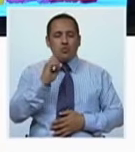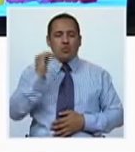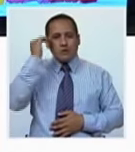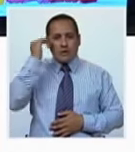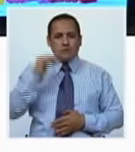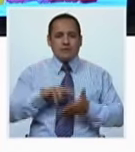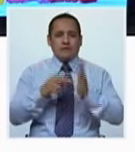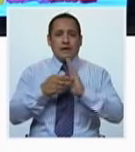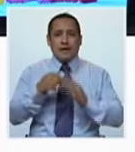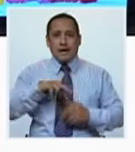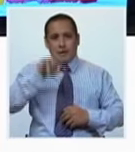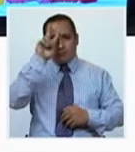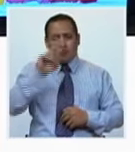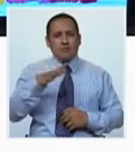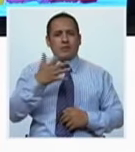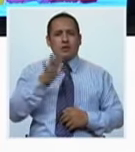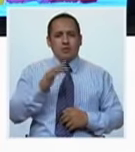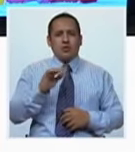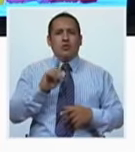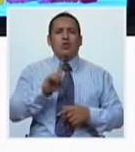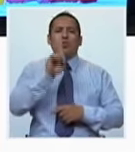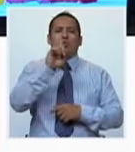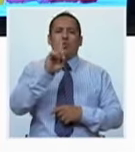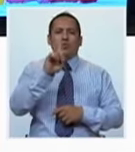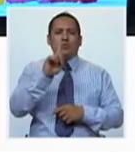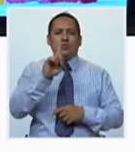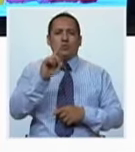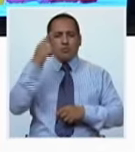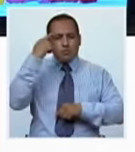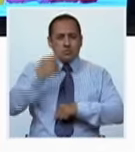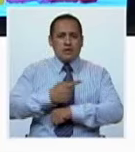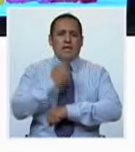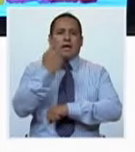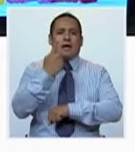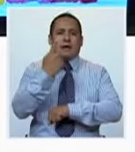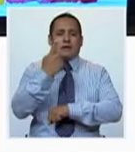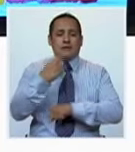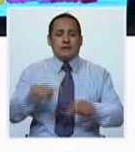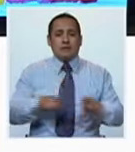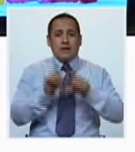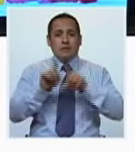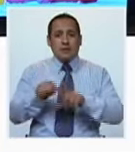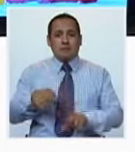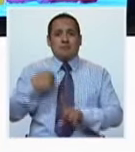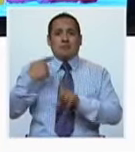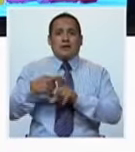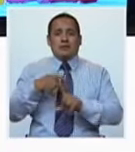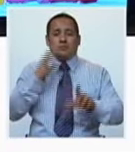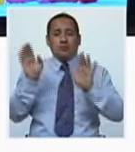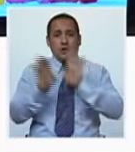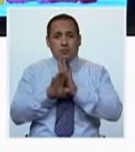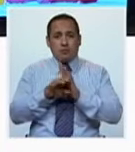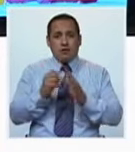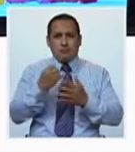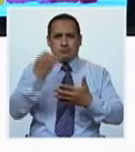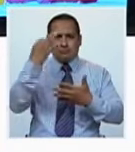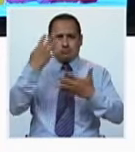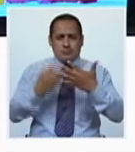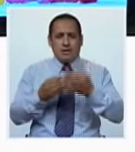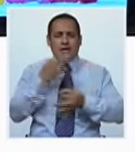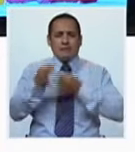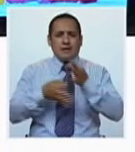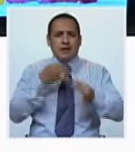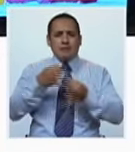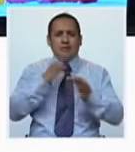síndrome de Down. Quiere decir que en el Perú nacería uno cada día, ¿no? Y si eso lo llevamos a cifras,